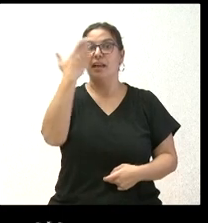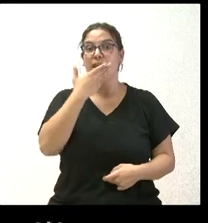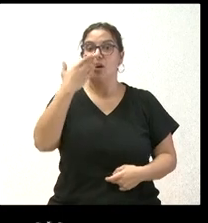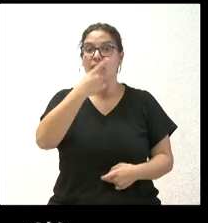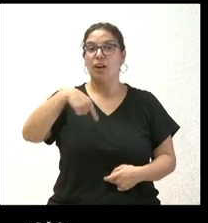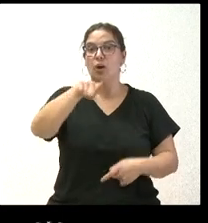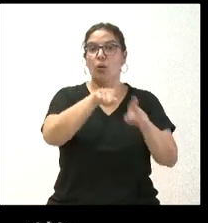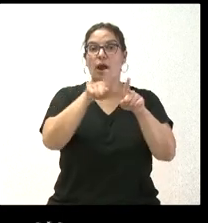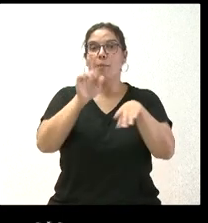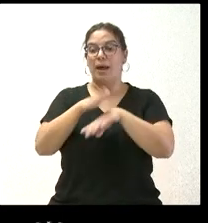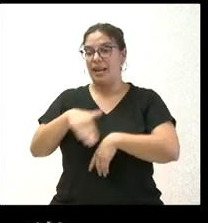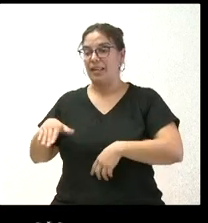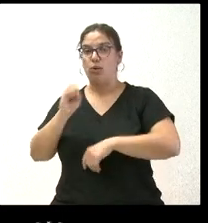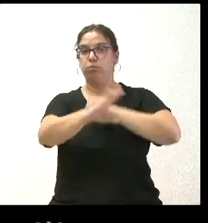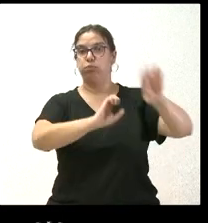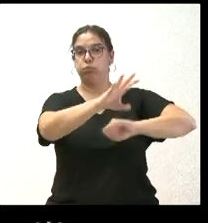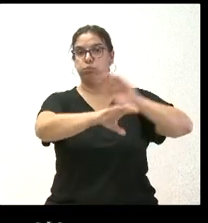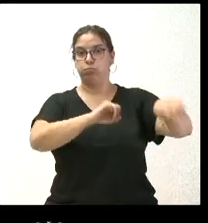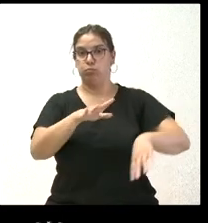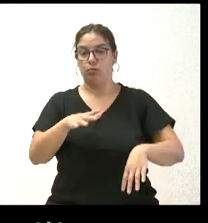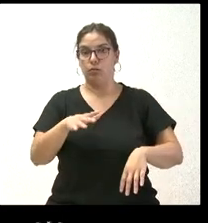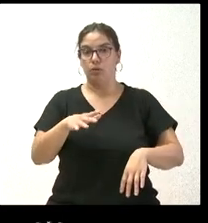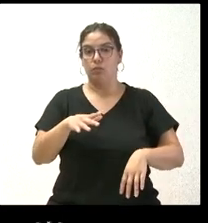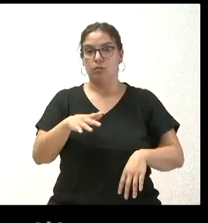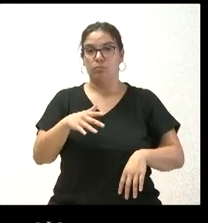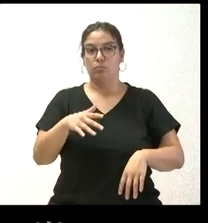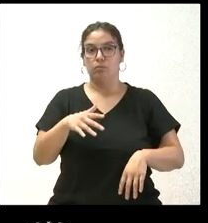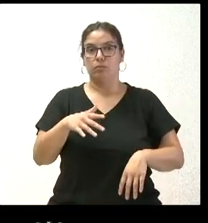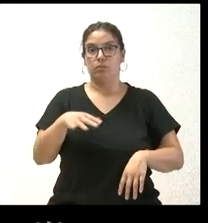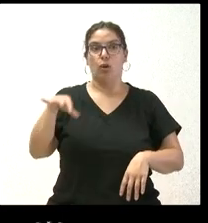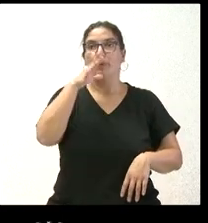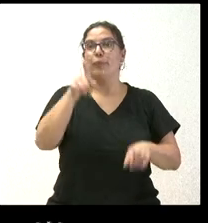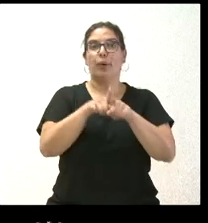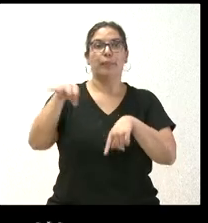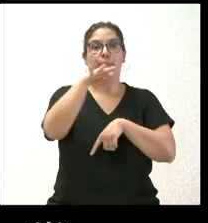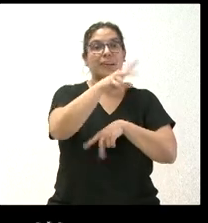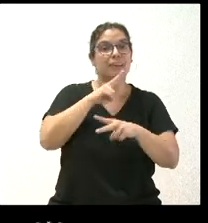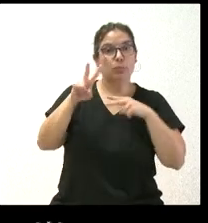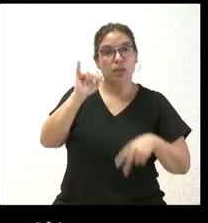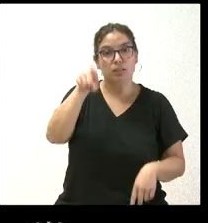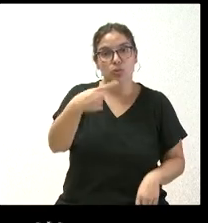aparcamiento de niños. No sé si tiene una respuesta para ellos o qué les diría. Muchas gracias.